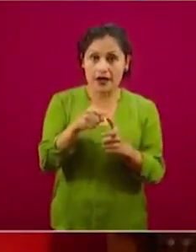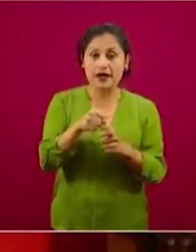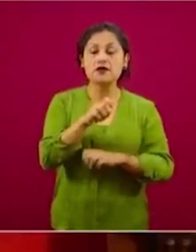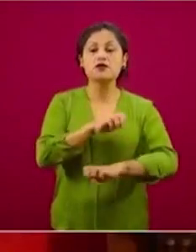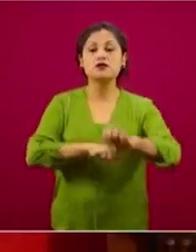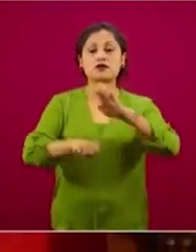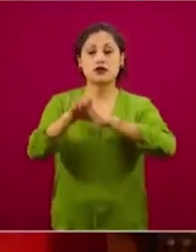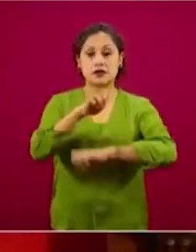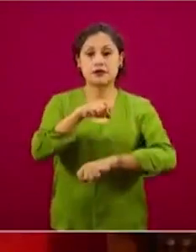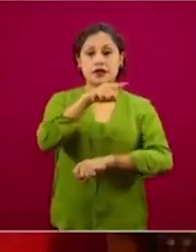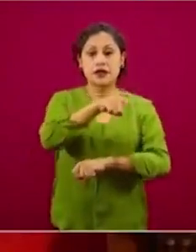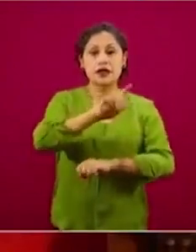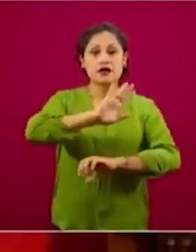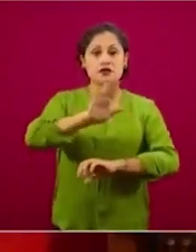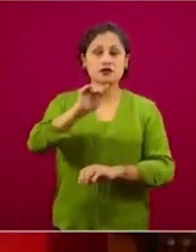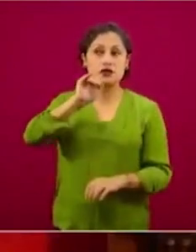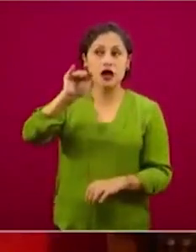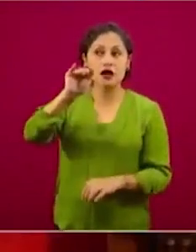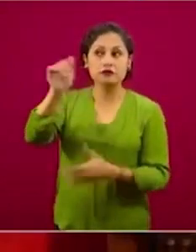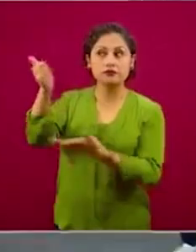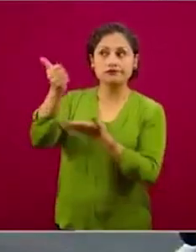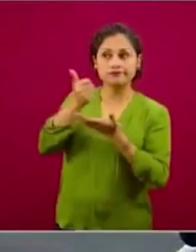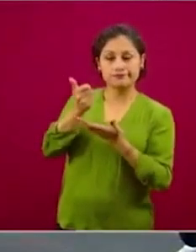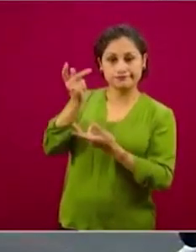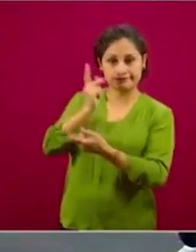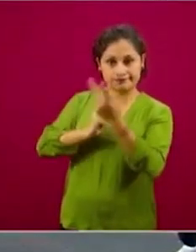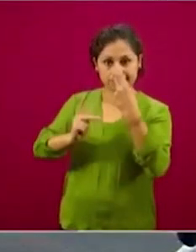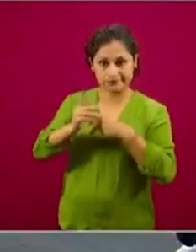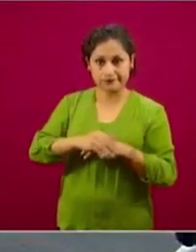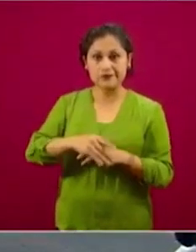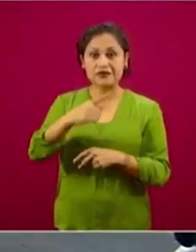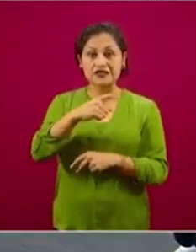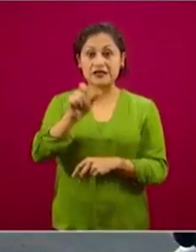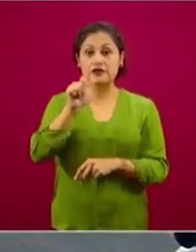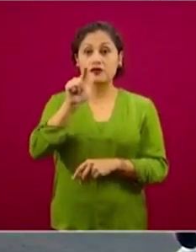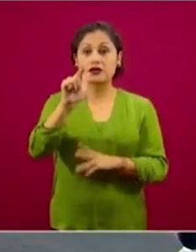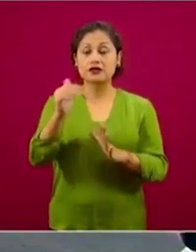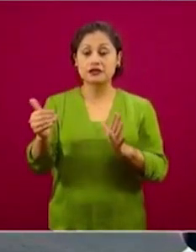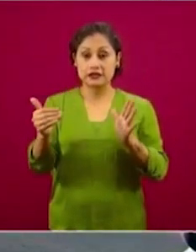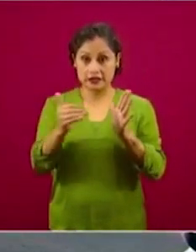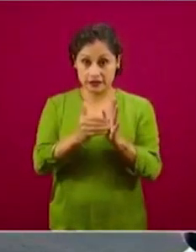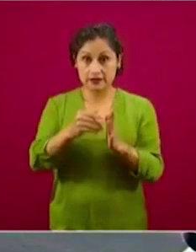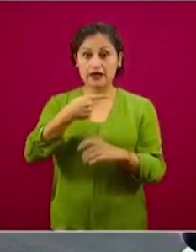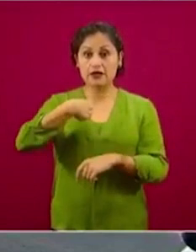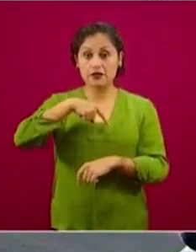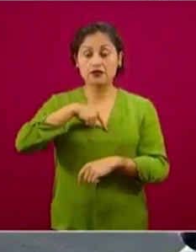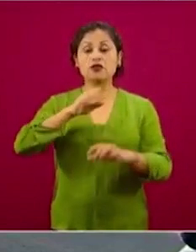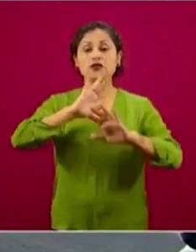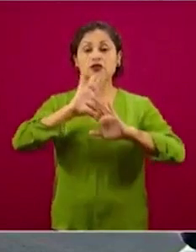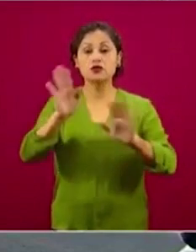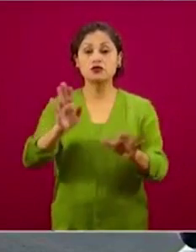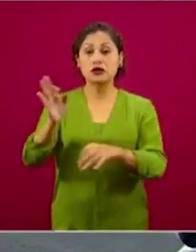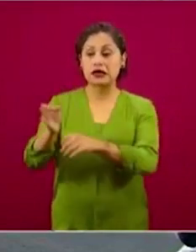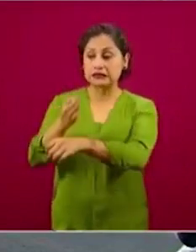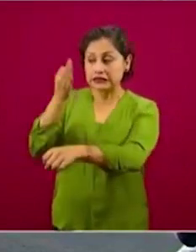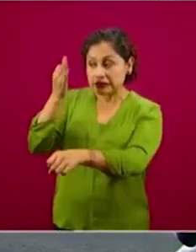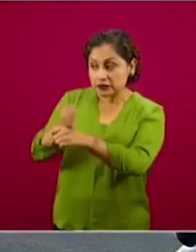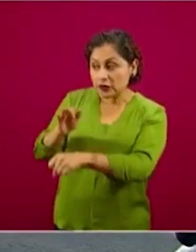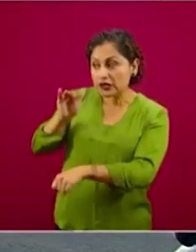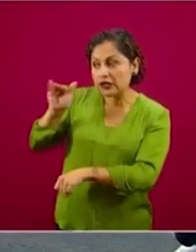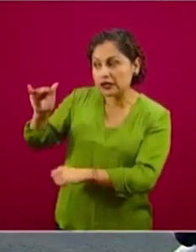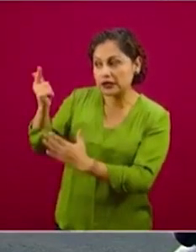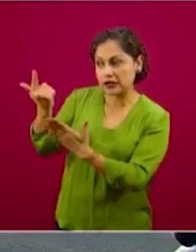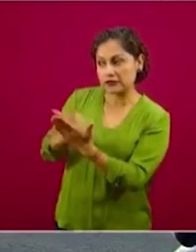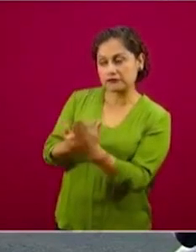solicitado su crédito. De estos 117 mil ya les hemos depositado, la tesorería ya les hizo